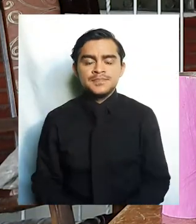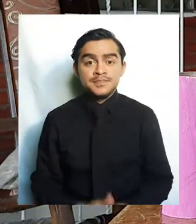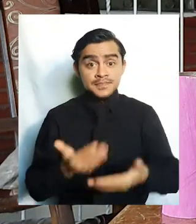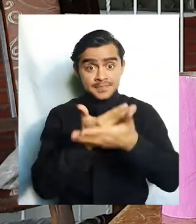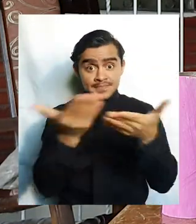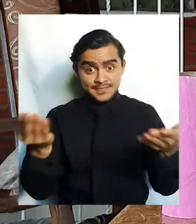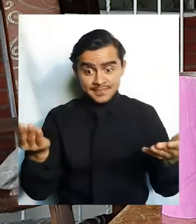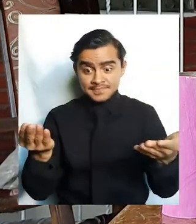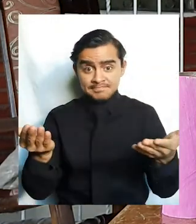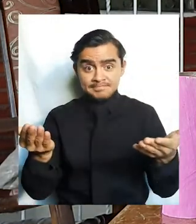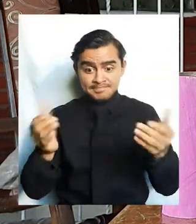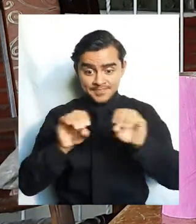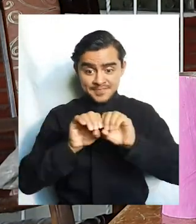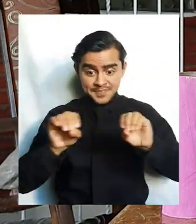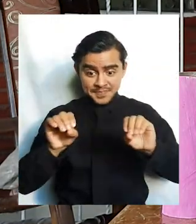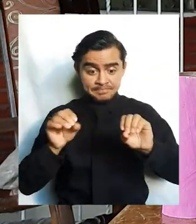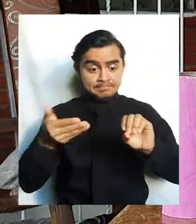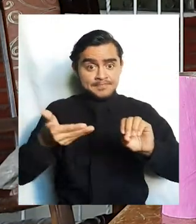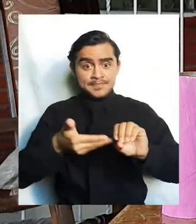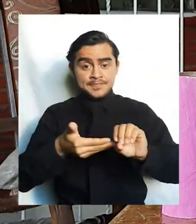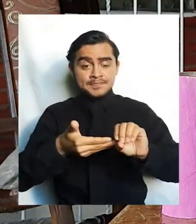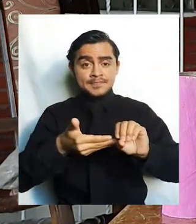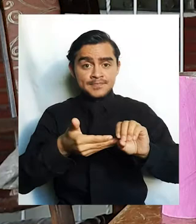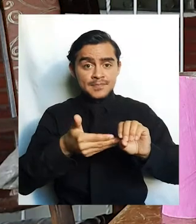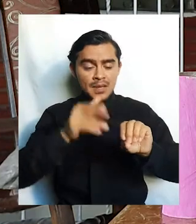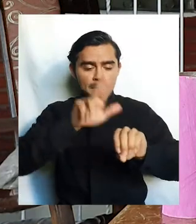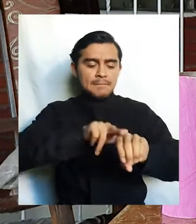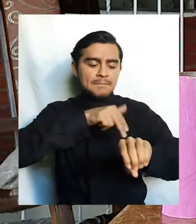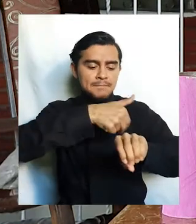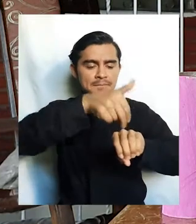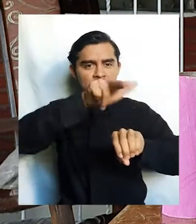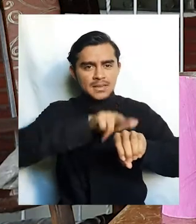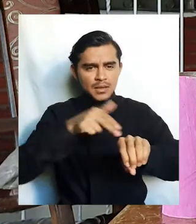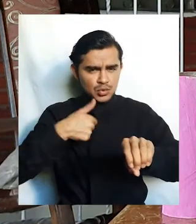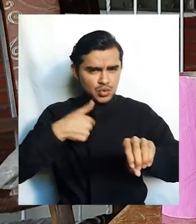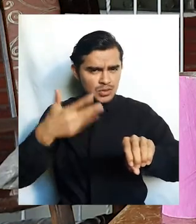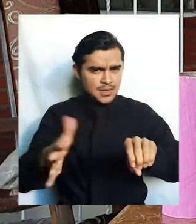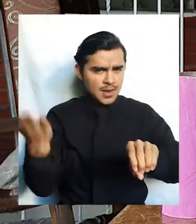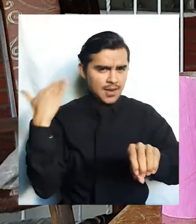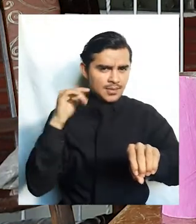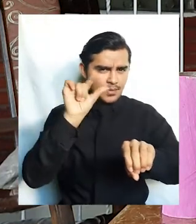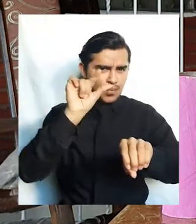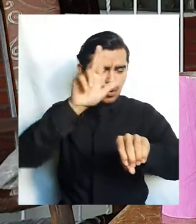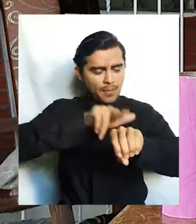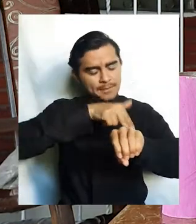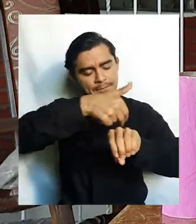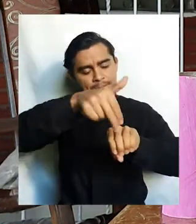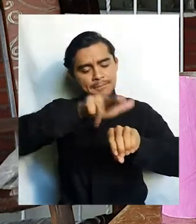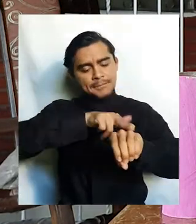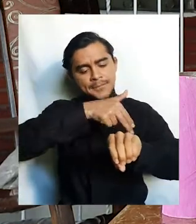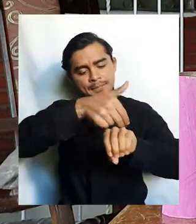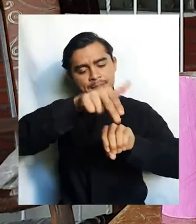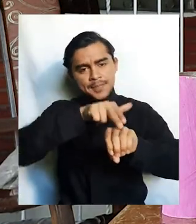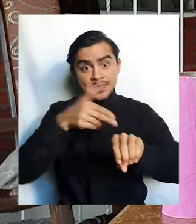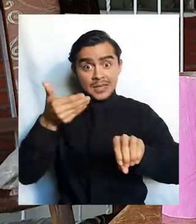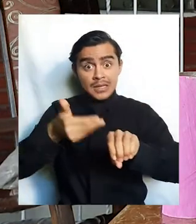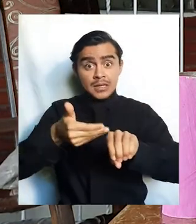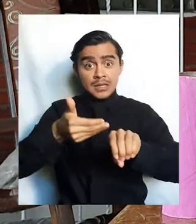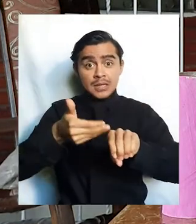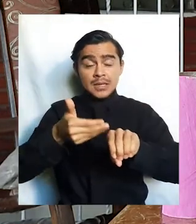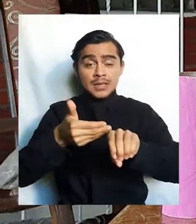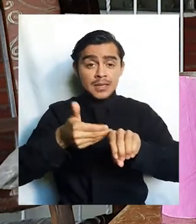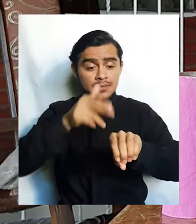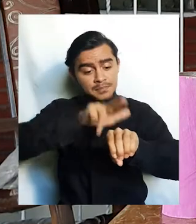tomar este tubo de papel y lo vamos a pintar. Yo ya lo tenía un poquito pesado, entonces este tubito lo voy a